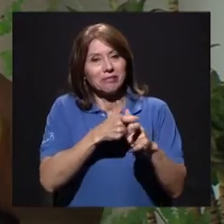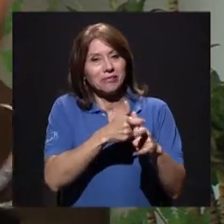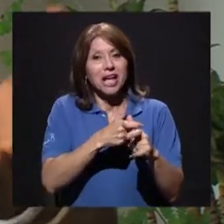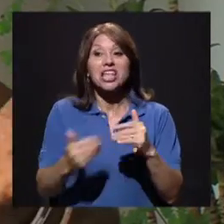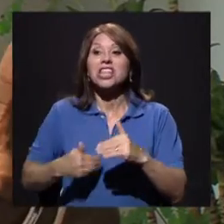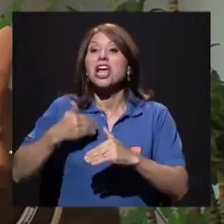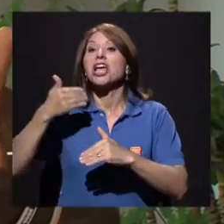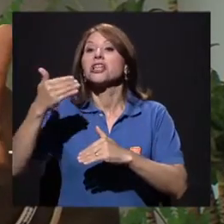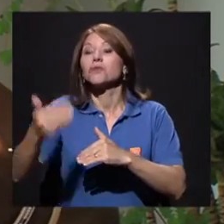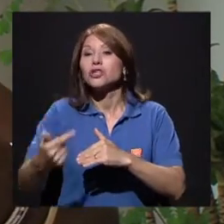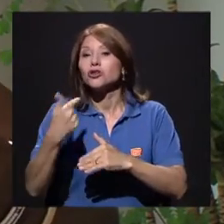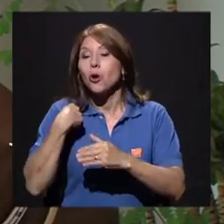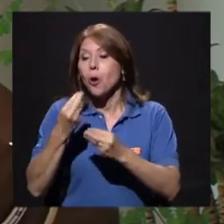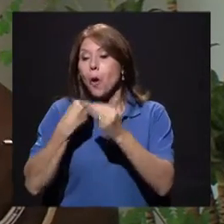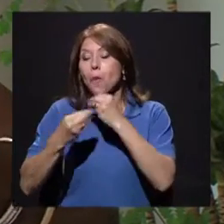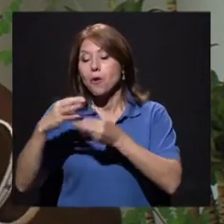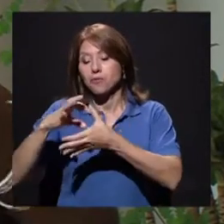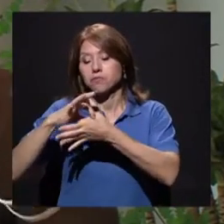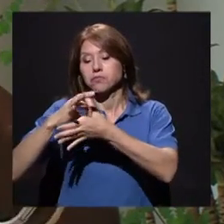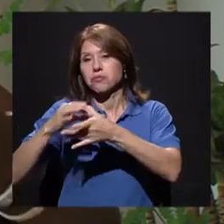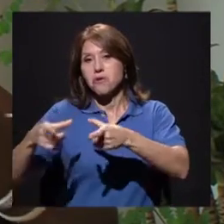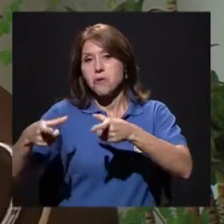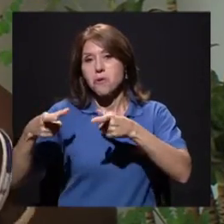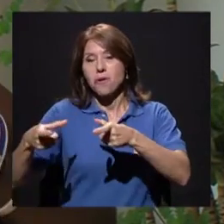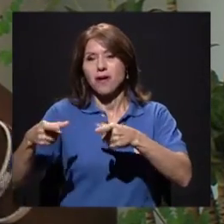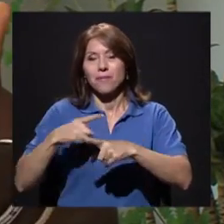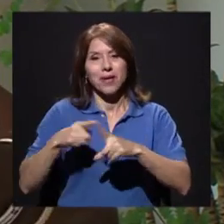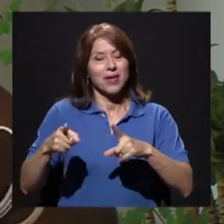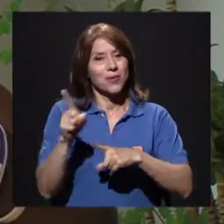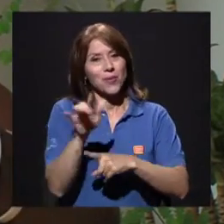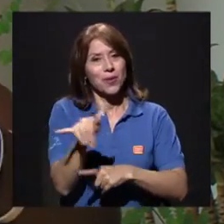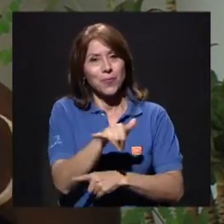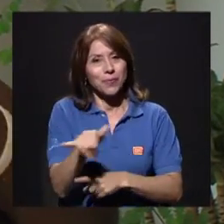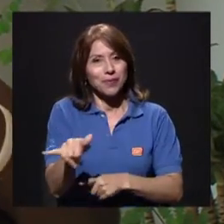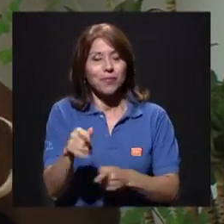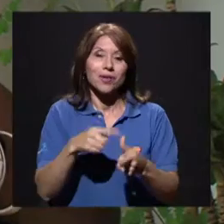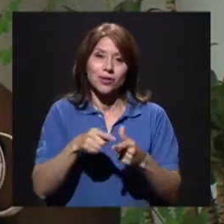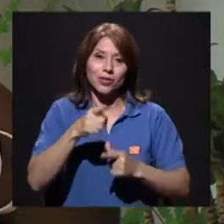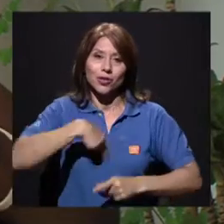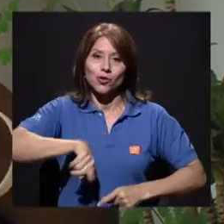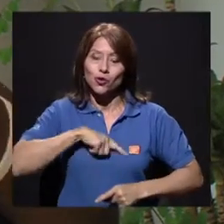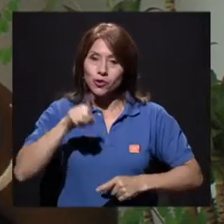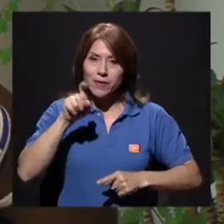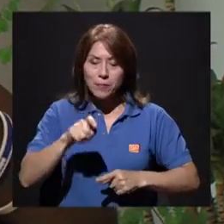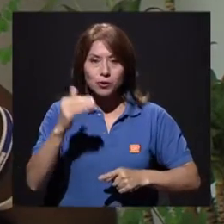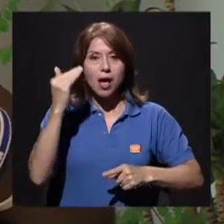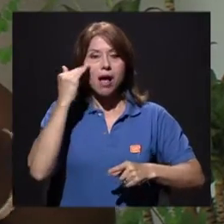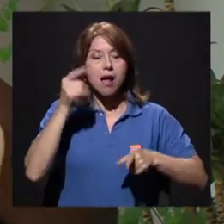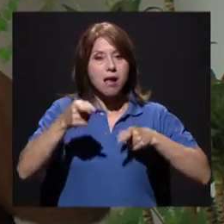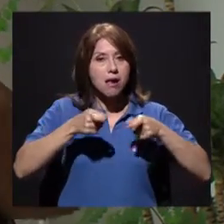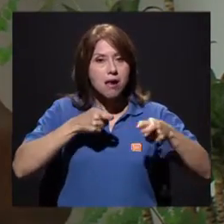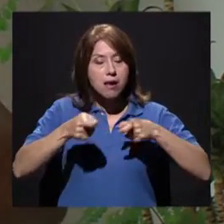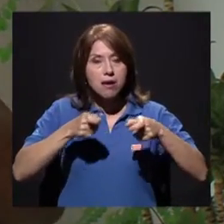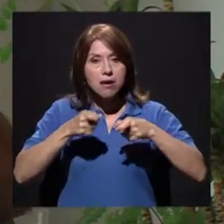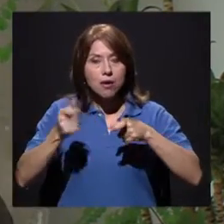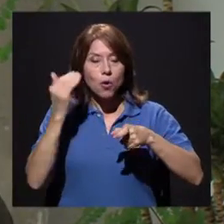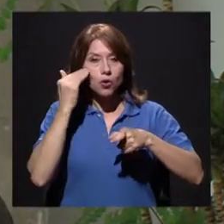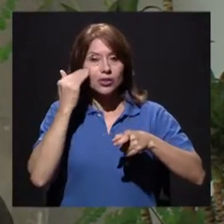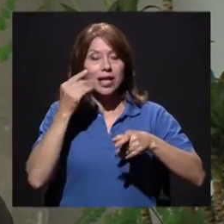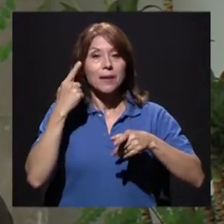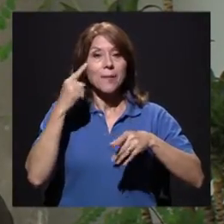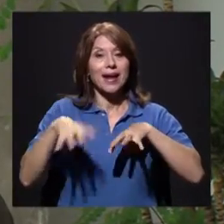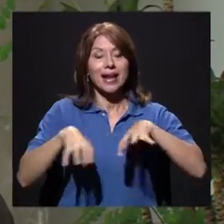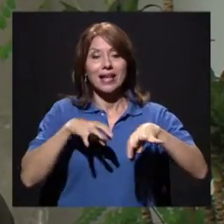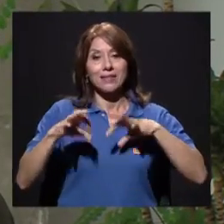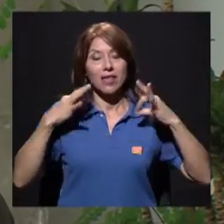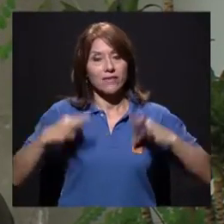Pero no voy a rendir igual. Entonces, son cositas que tenemos que ir manejando y procurando conocer para que la actividad